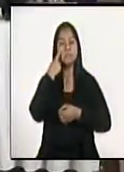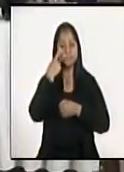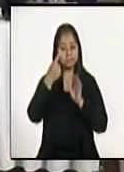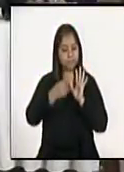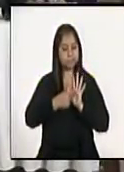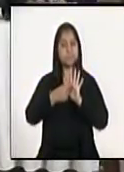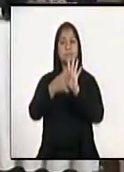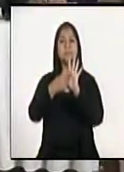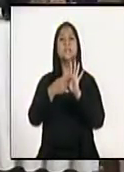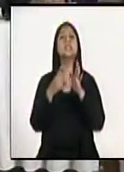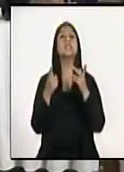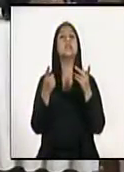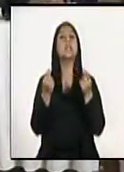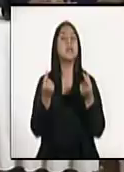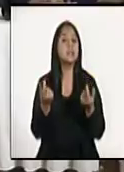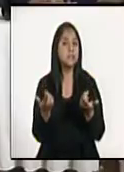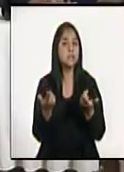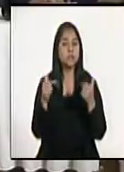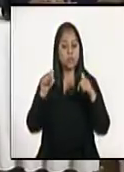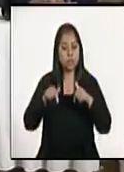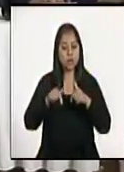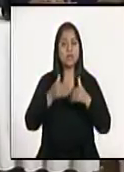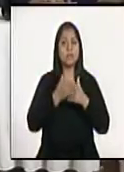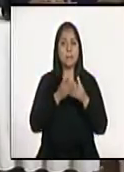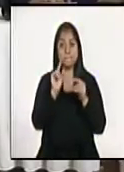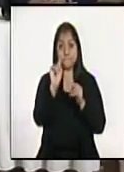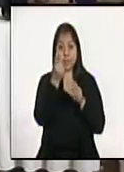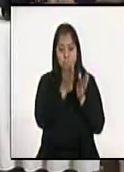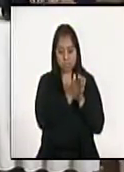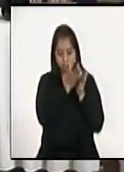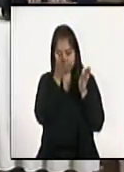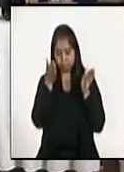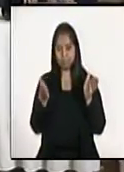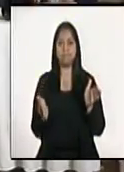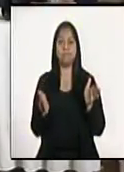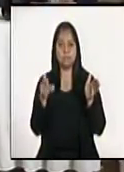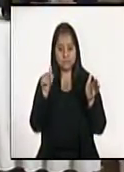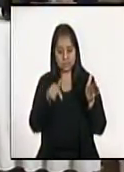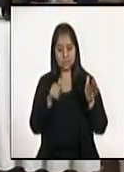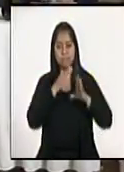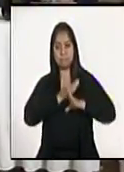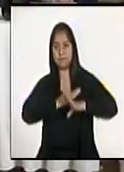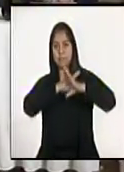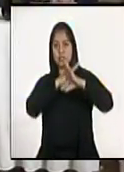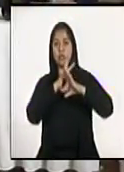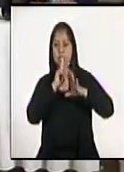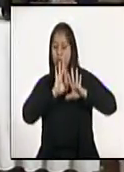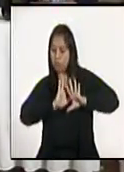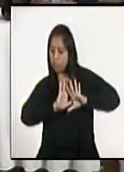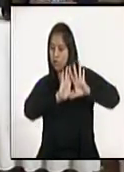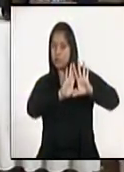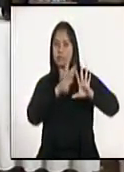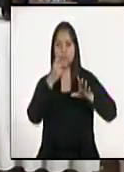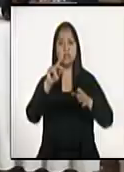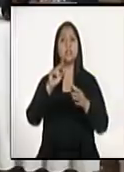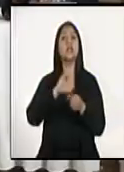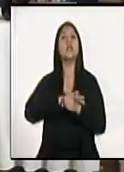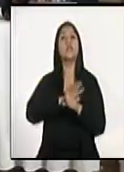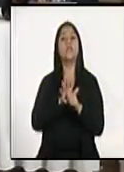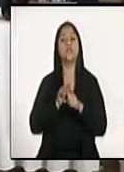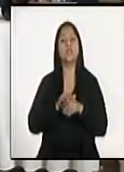qué es lo que estamos haciendo en esta primera etapa de prevención y contención del COVID-19.